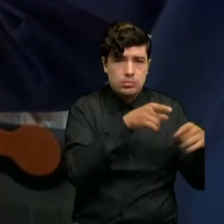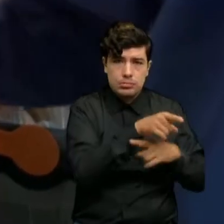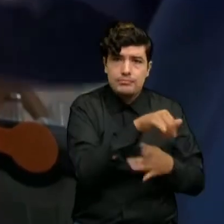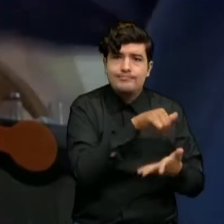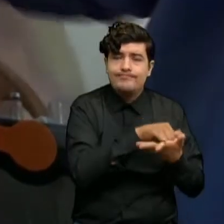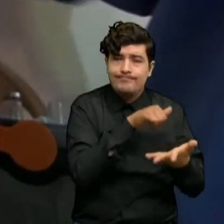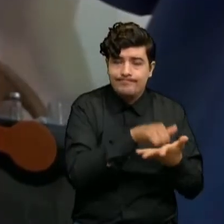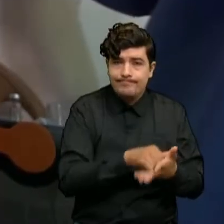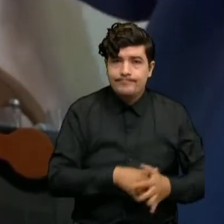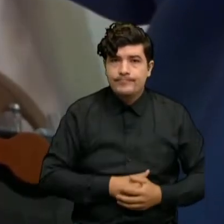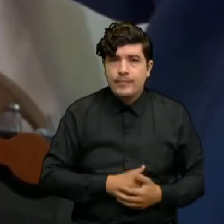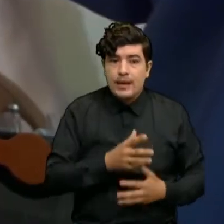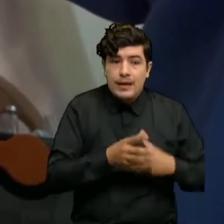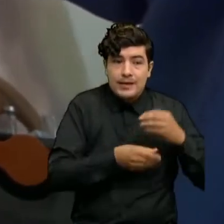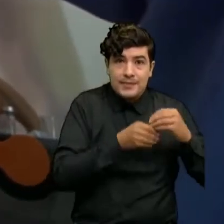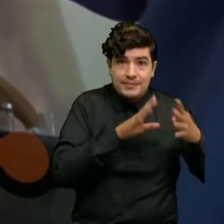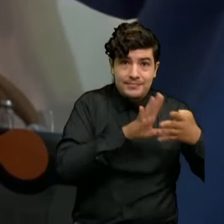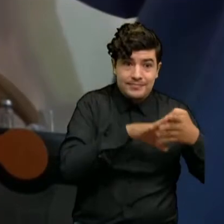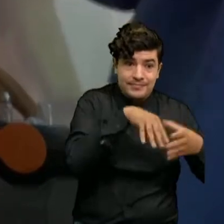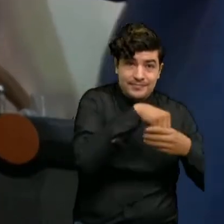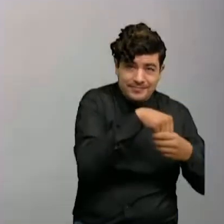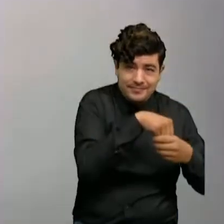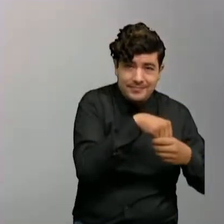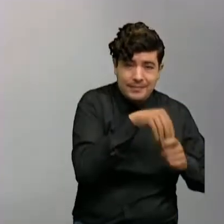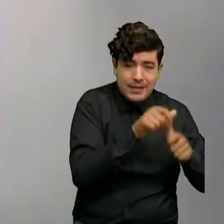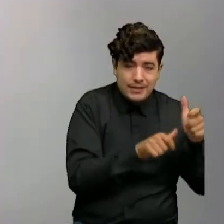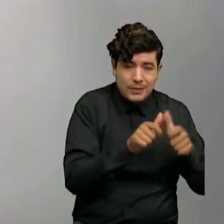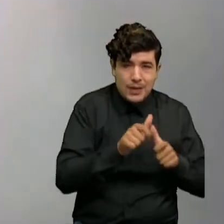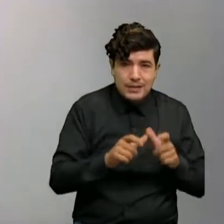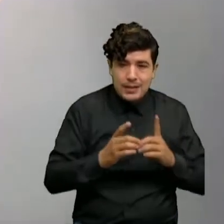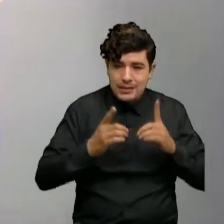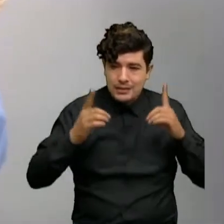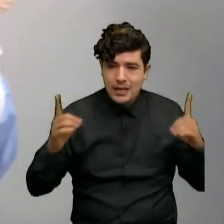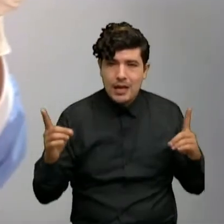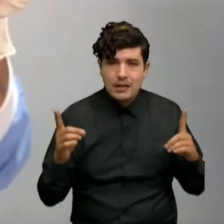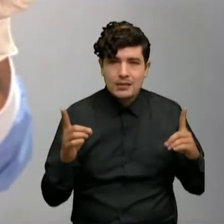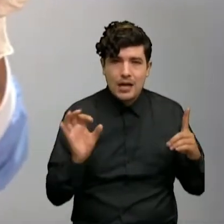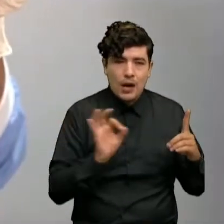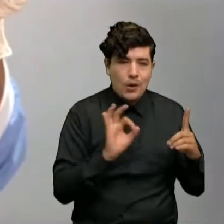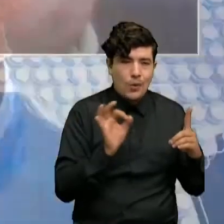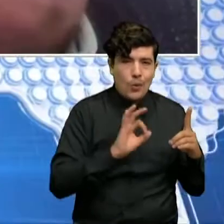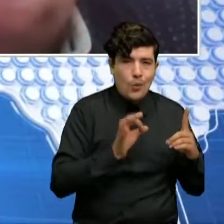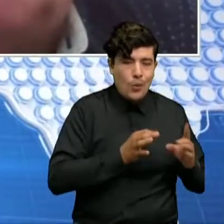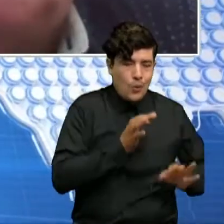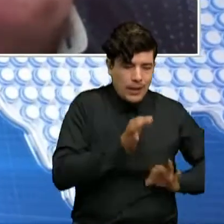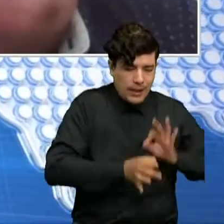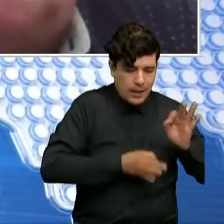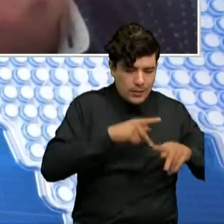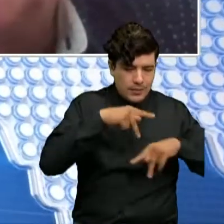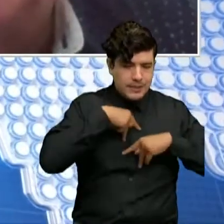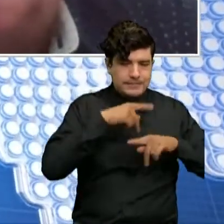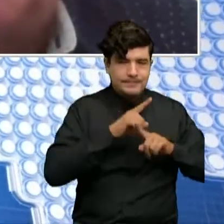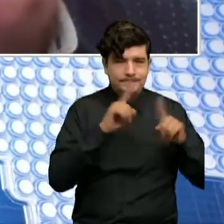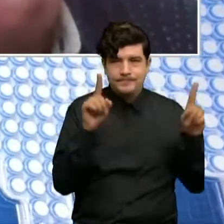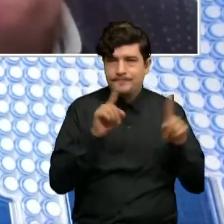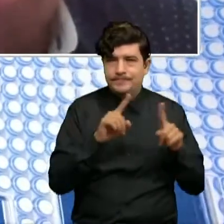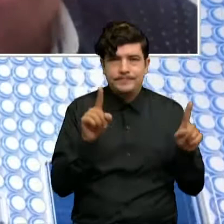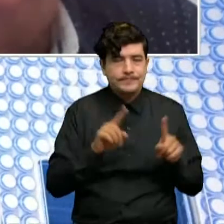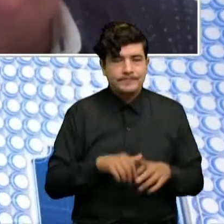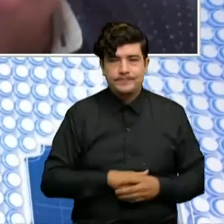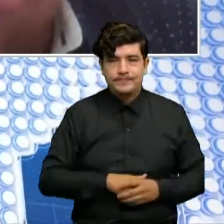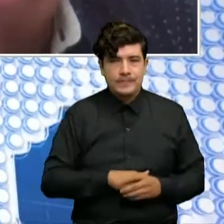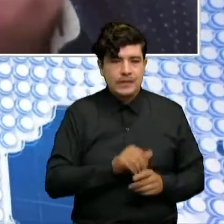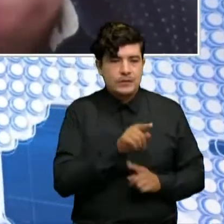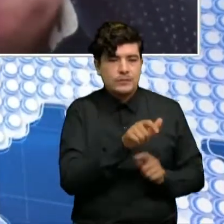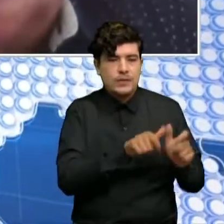las condiciones de aislamiento y de distanciamiento que aparentemente tenemos los que estamos en la